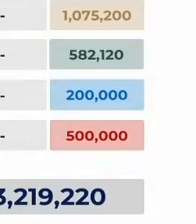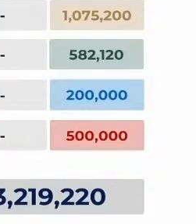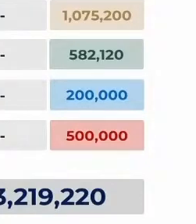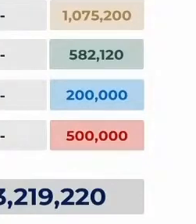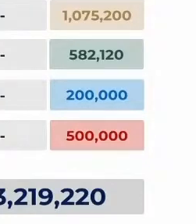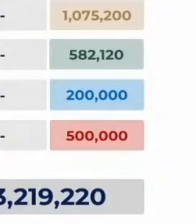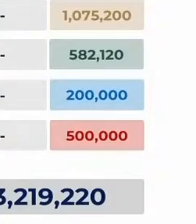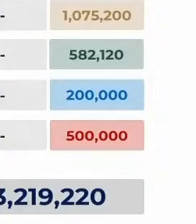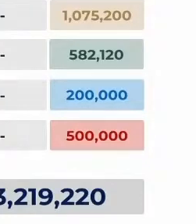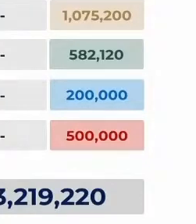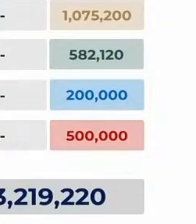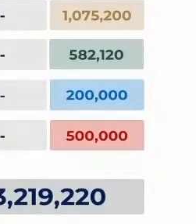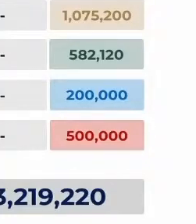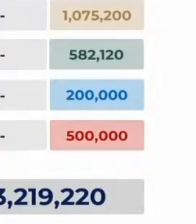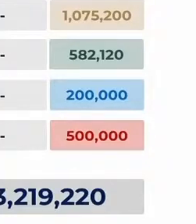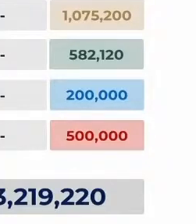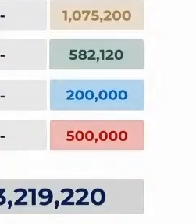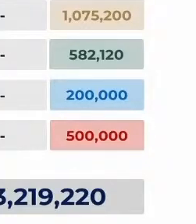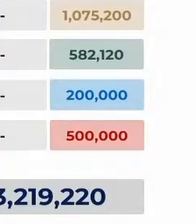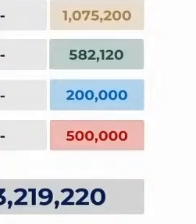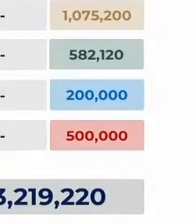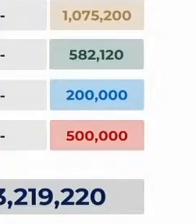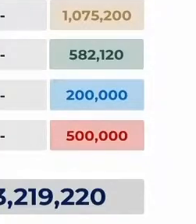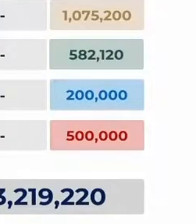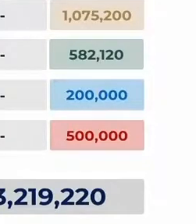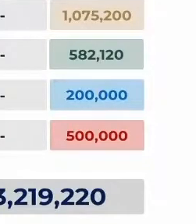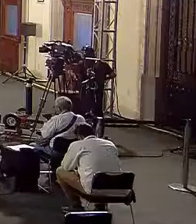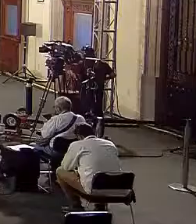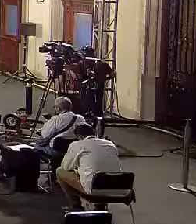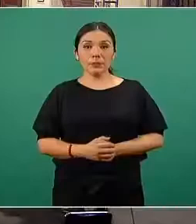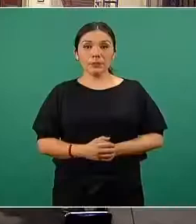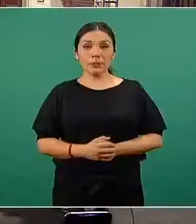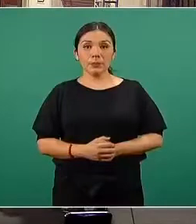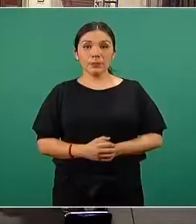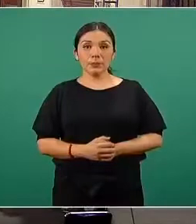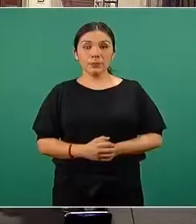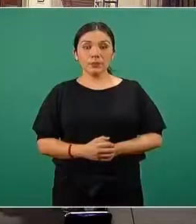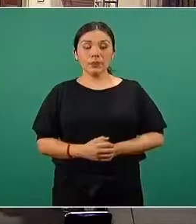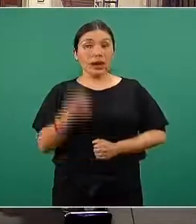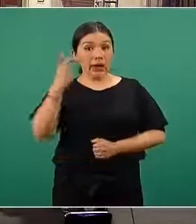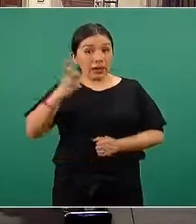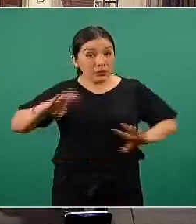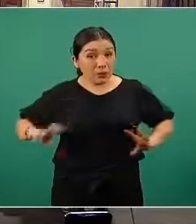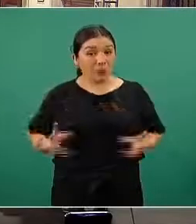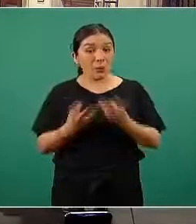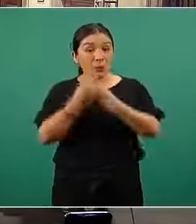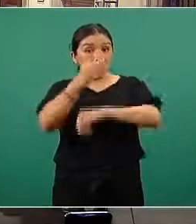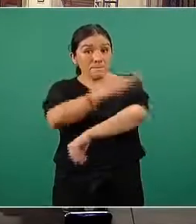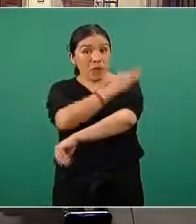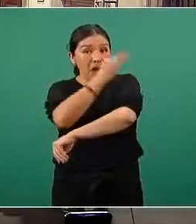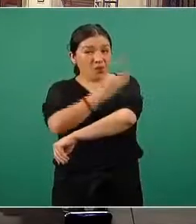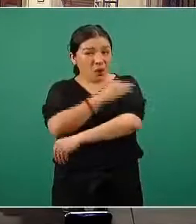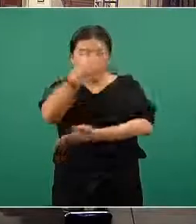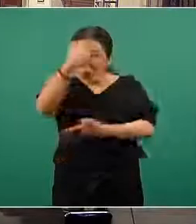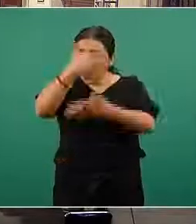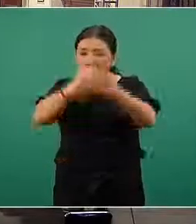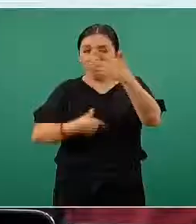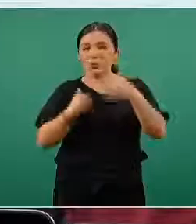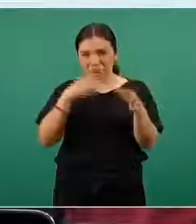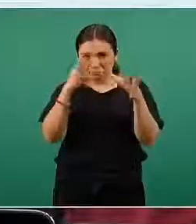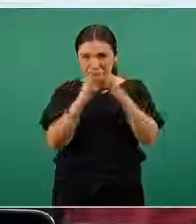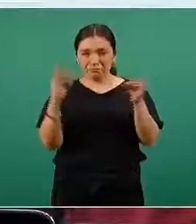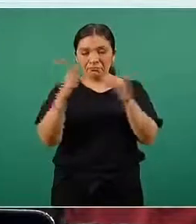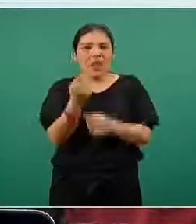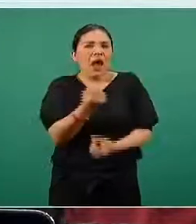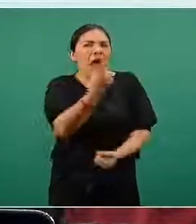220 dosis de vacuna para esta semana. Todas ellas, también aprovecho aquí para aclarar